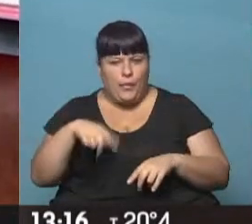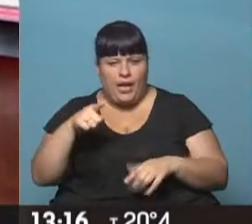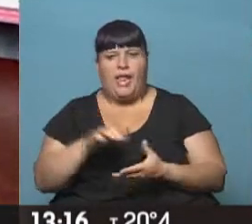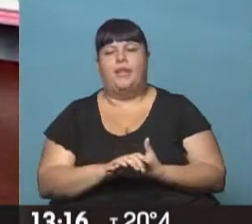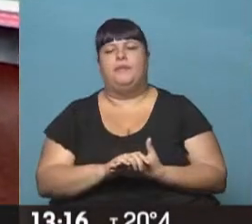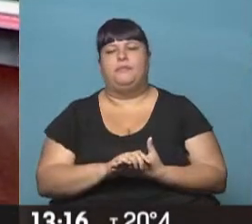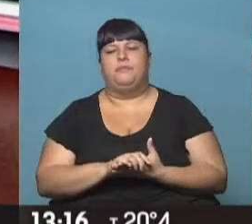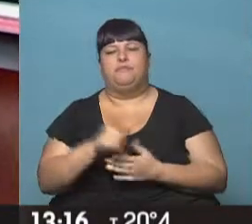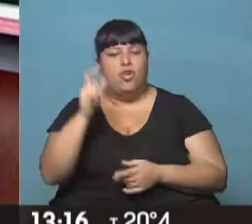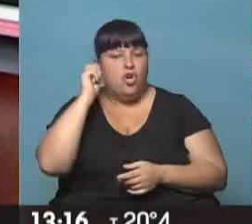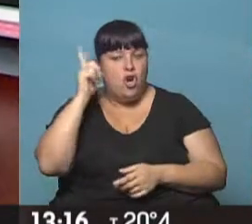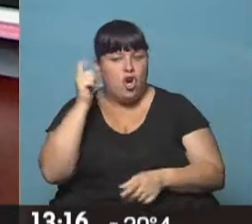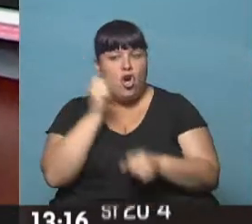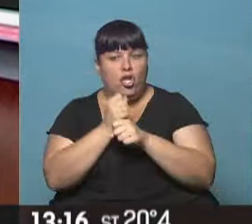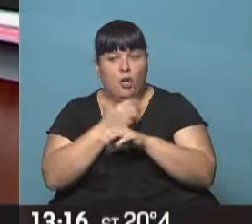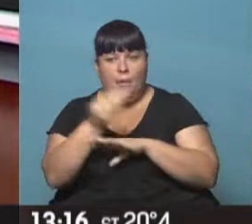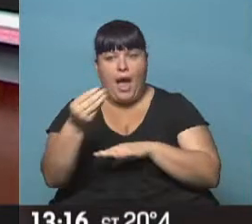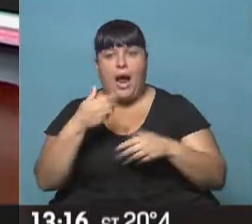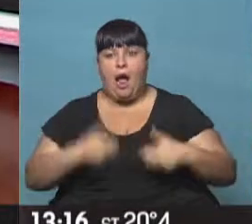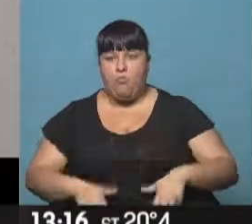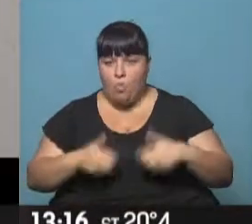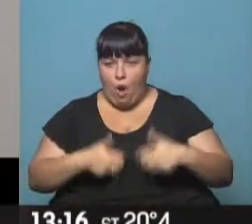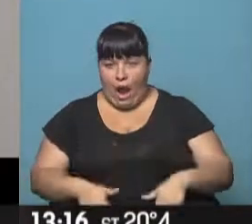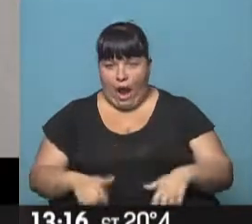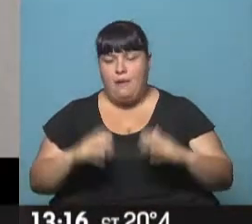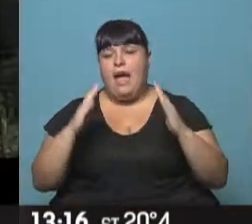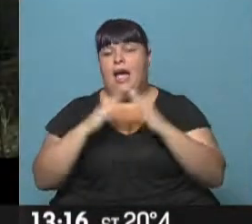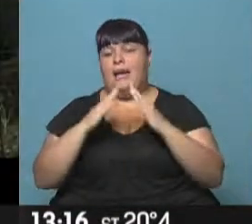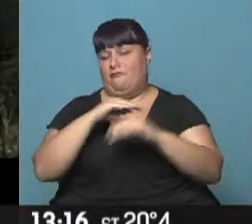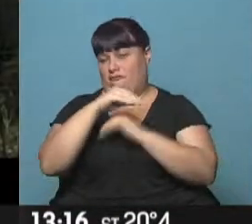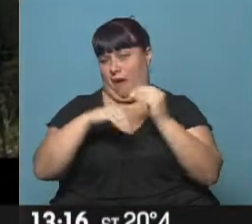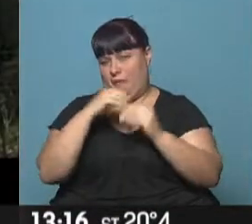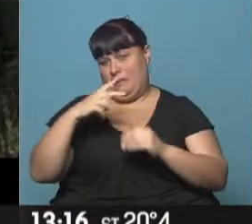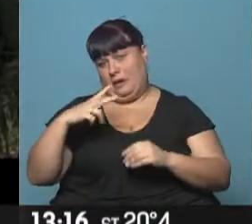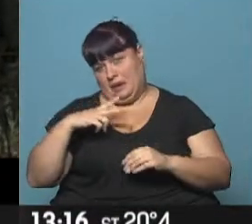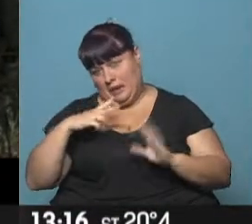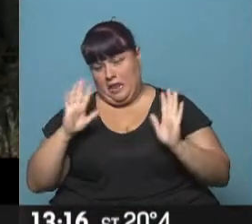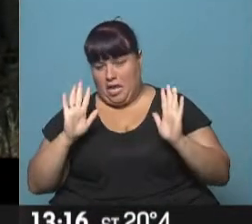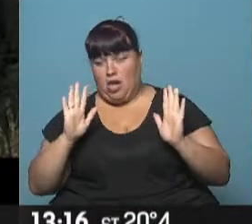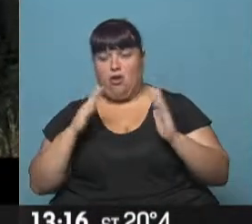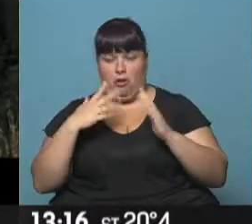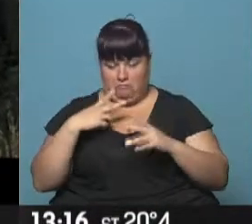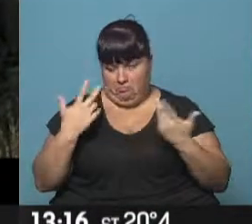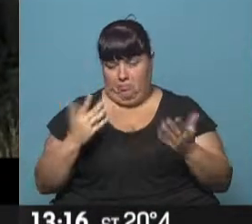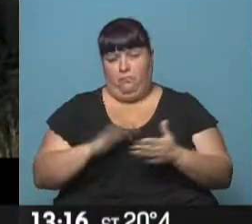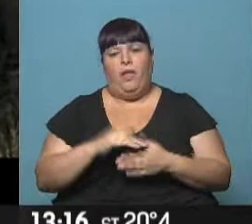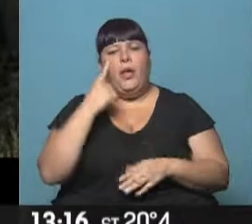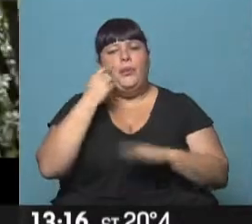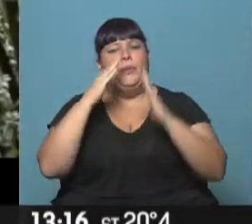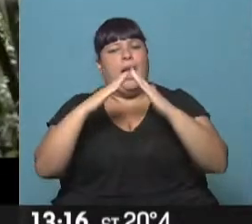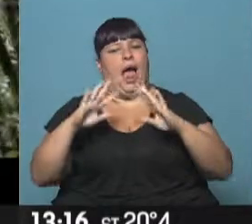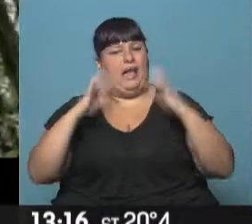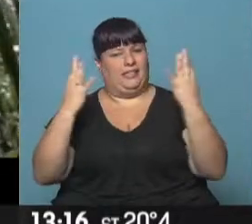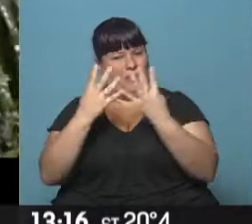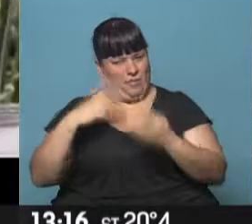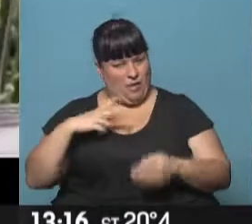Ella consigue un trabajo como empleada doméstica de una familia de clase media adinerada, pudiente, que vive en un country.